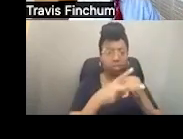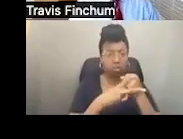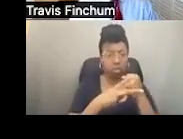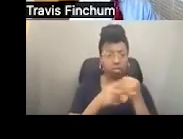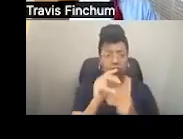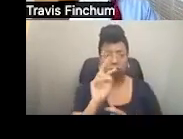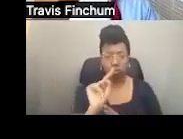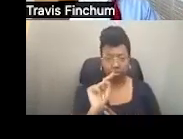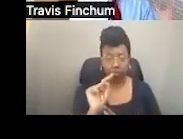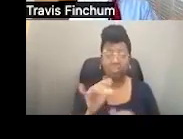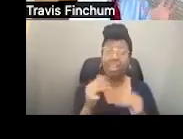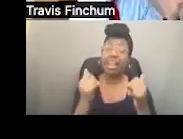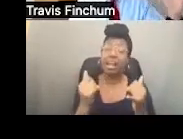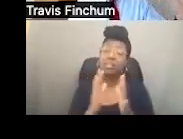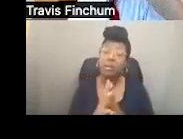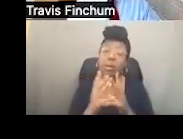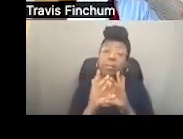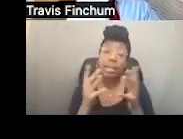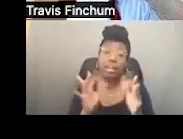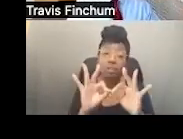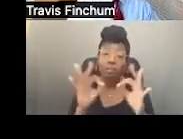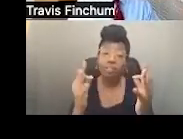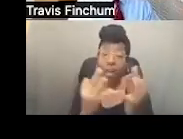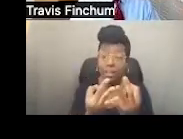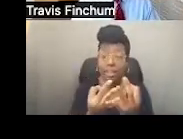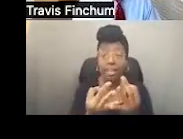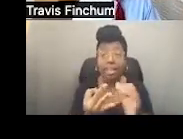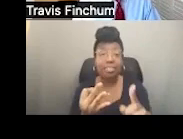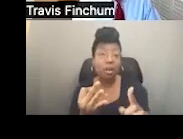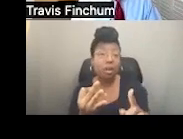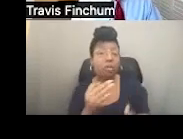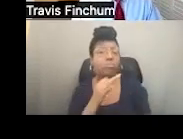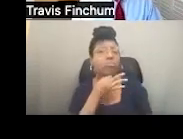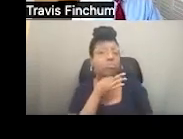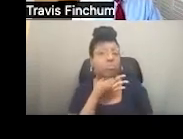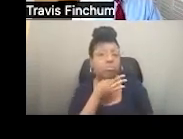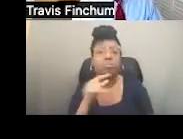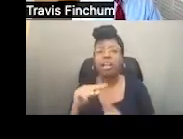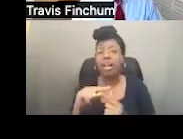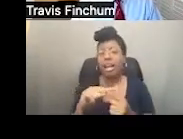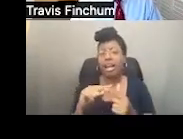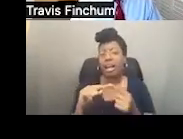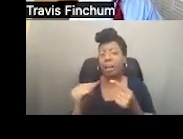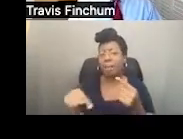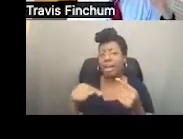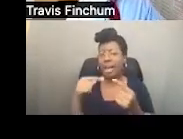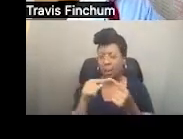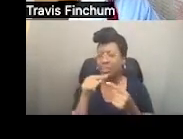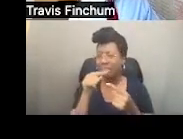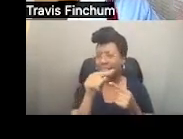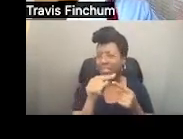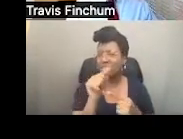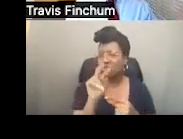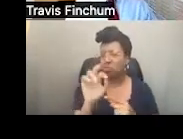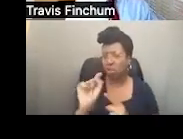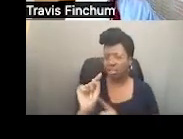para muchas familias que están aquí, que están buscando, mirando las cuentas ABLE y los fideicomisos de necesidades especiales, los